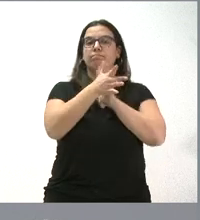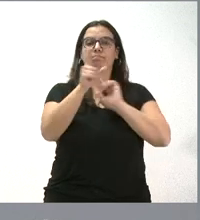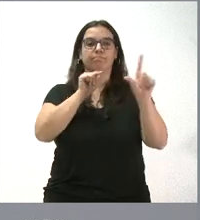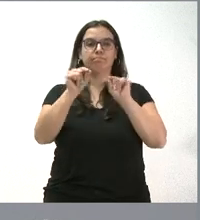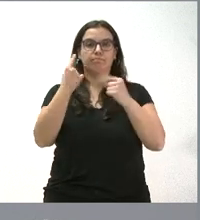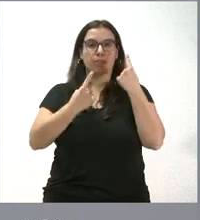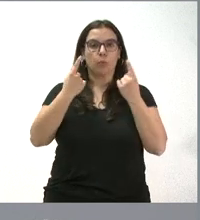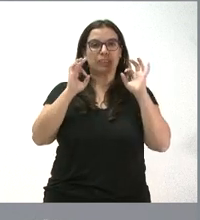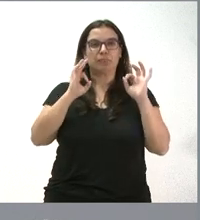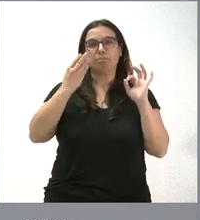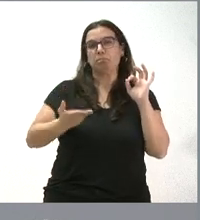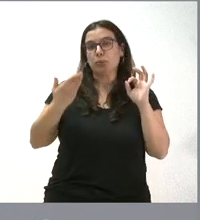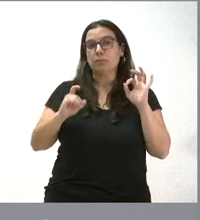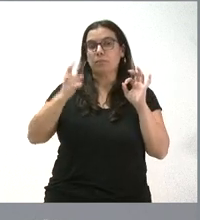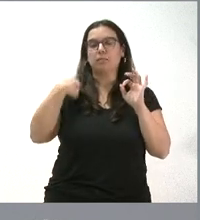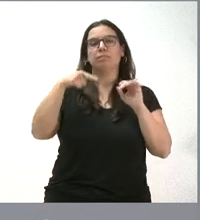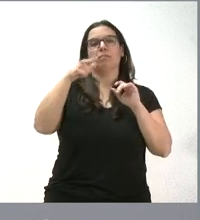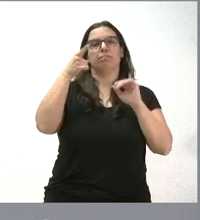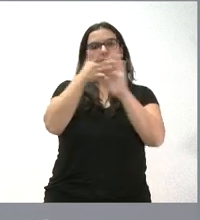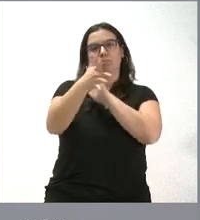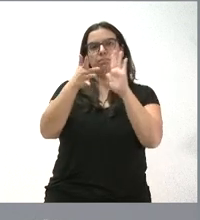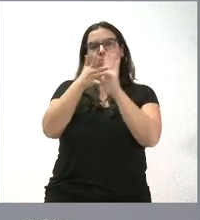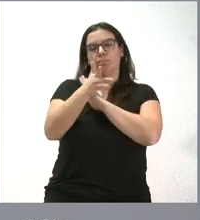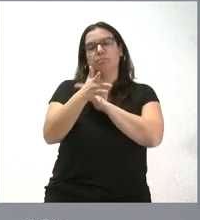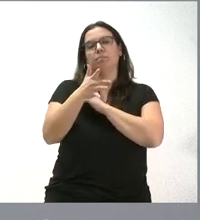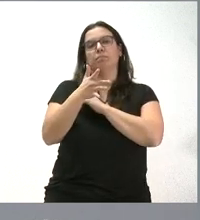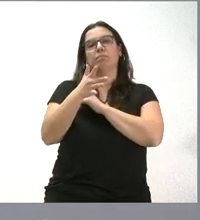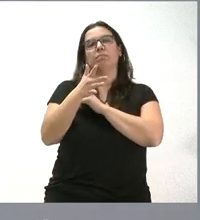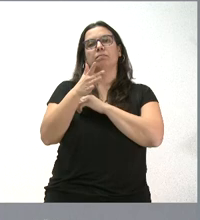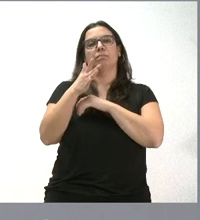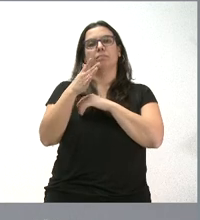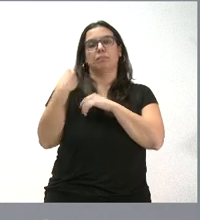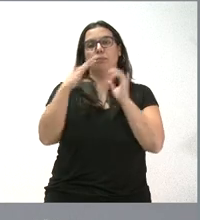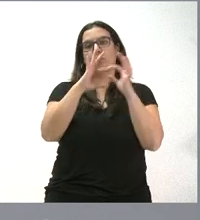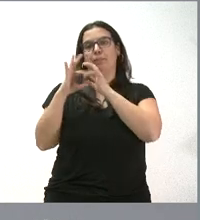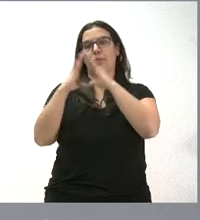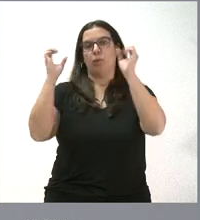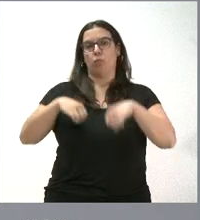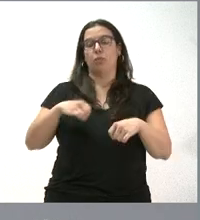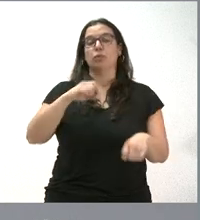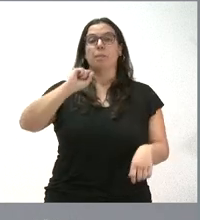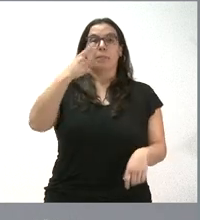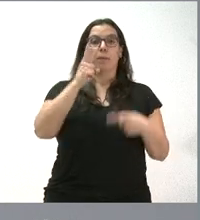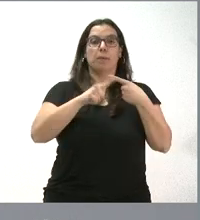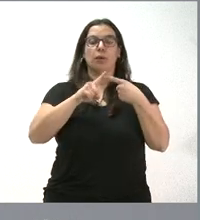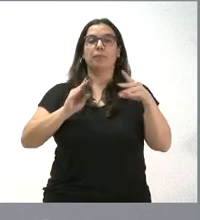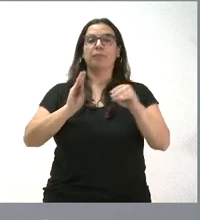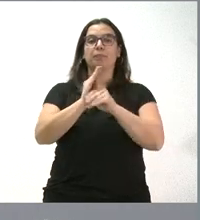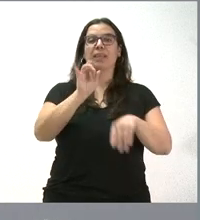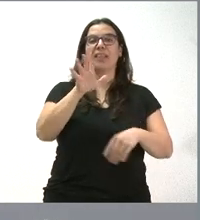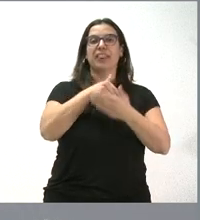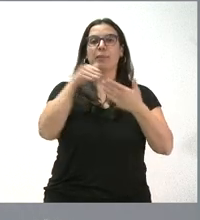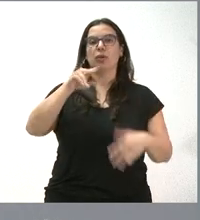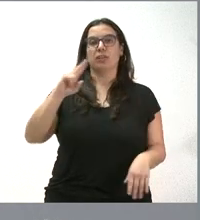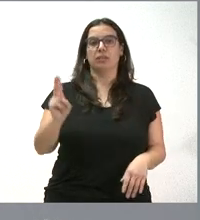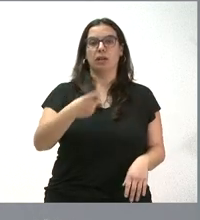que consideramos más relevantes desde el punto de vista de los acuerdos. En primer lugar, se destinan 15 millones de